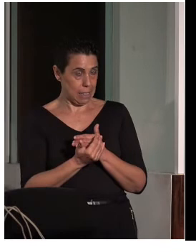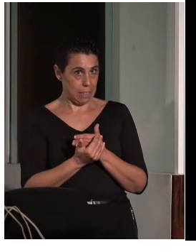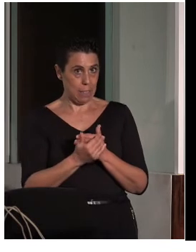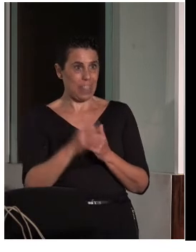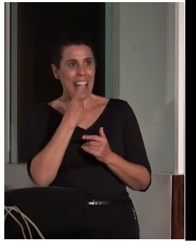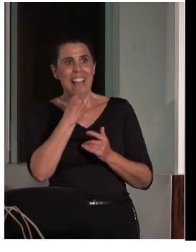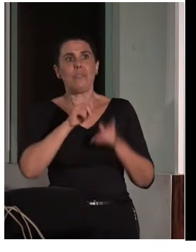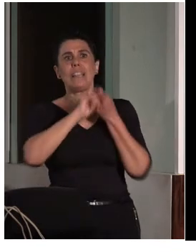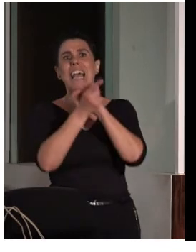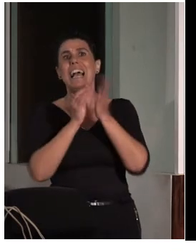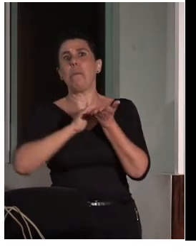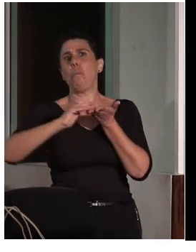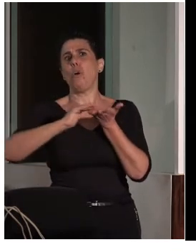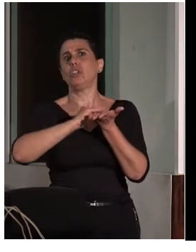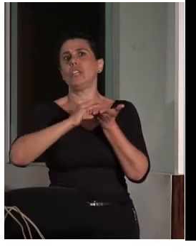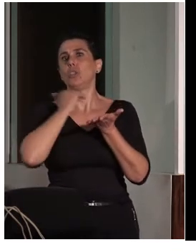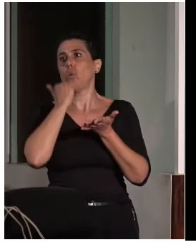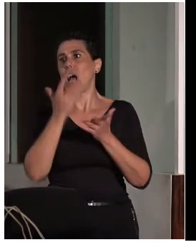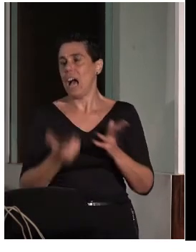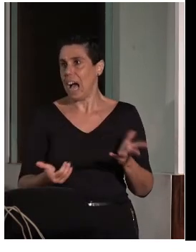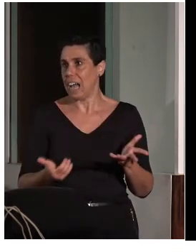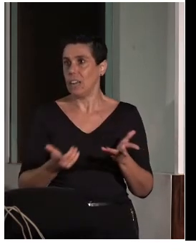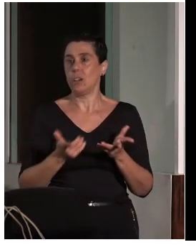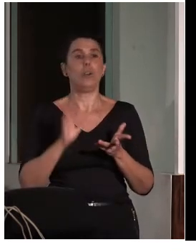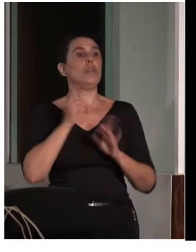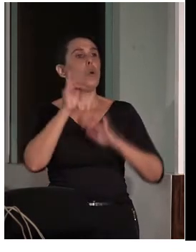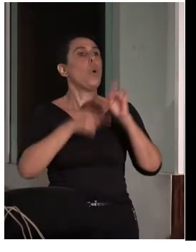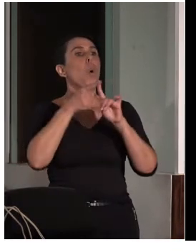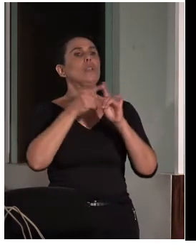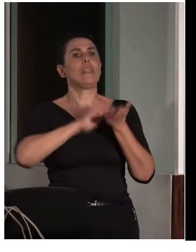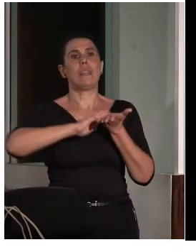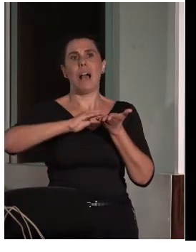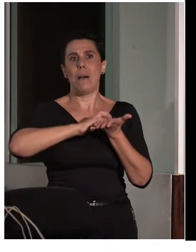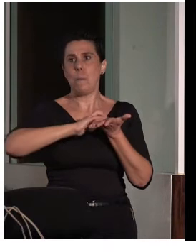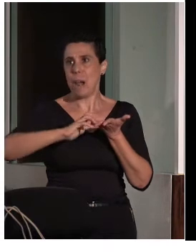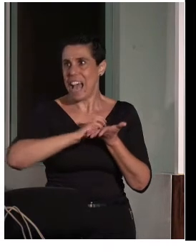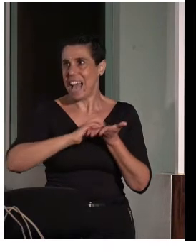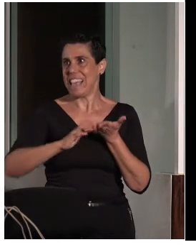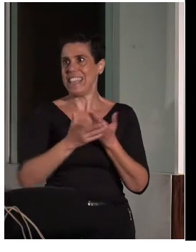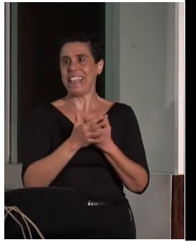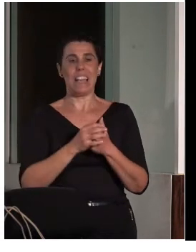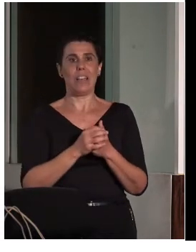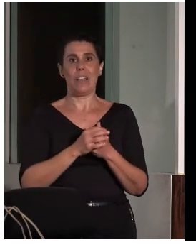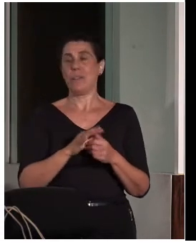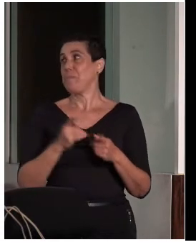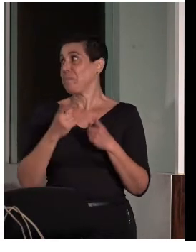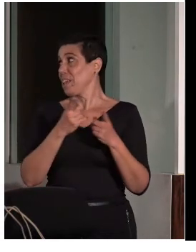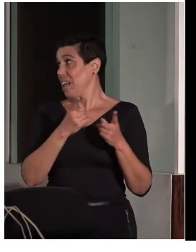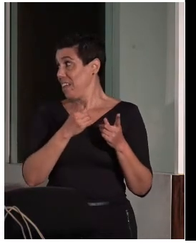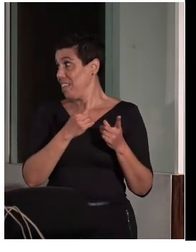Bueno, aparte de utilizar el sistema Braille o los macrocaracteres, ya digo, las cartelas son súper diminutas y tenemos que intentar